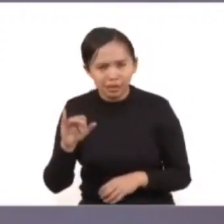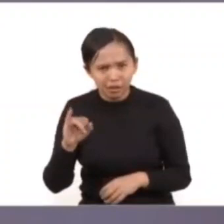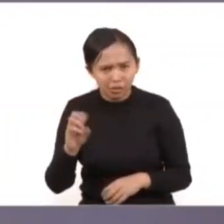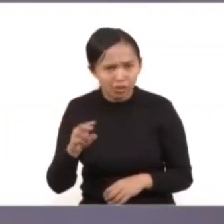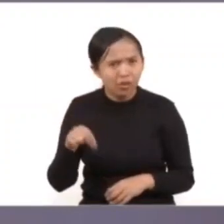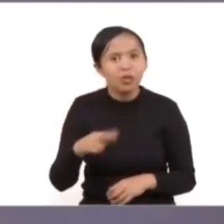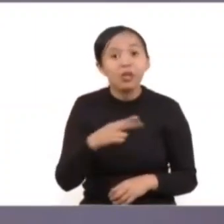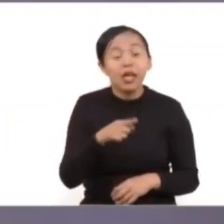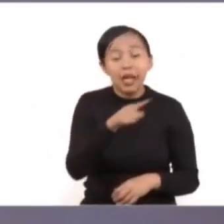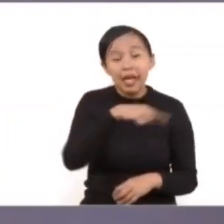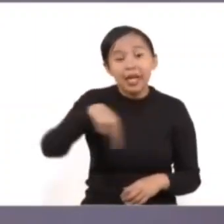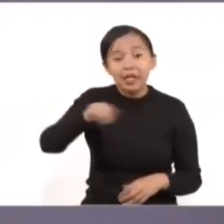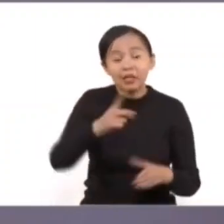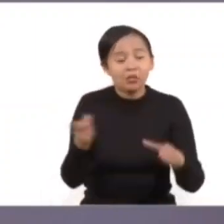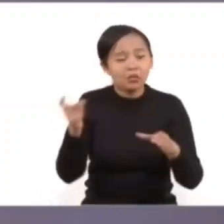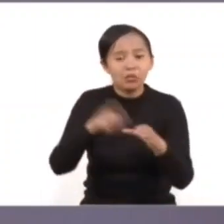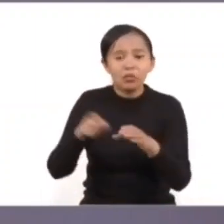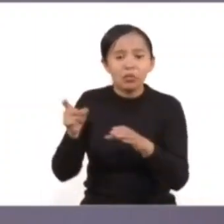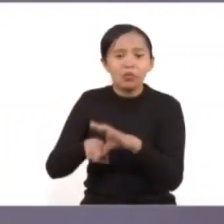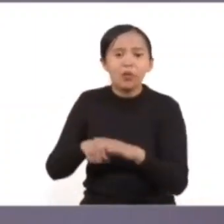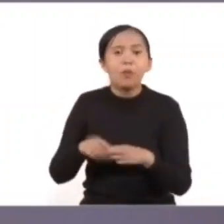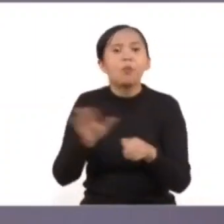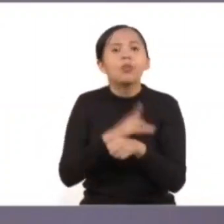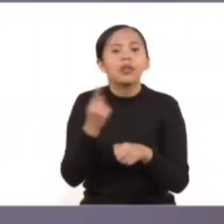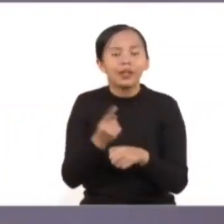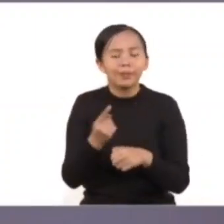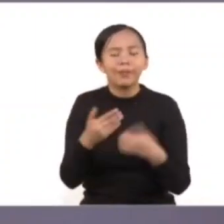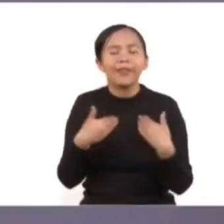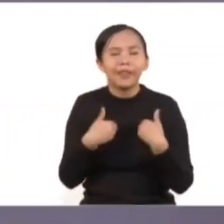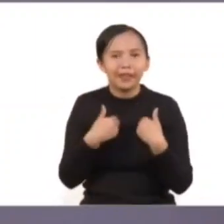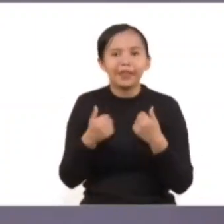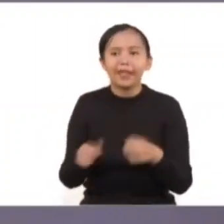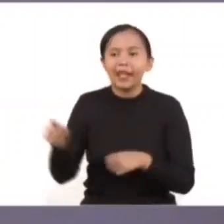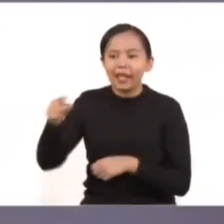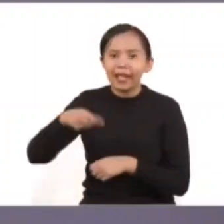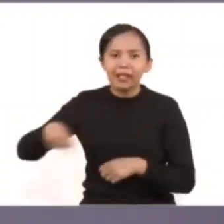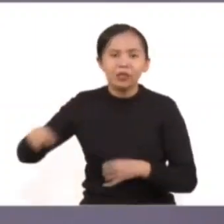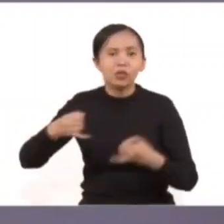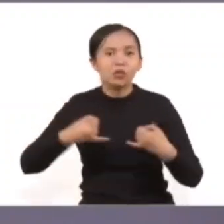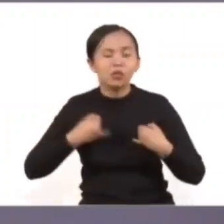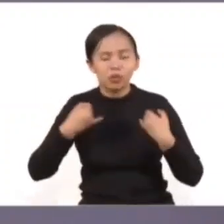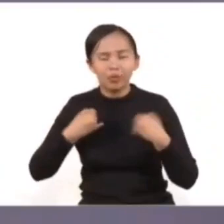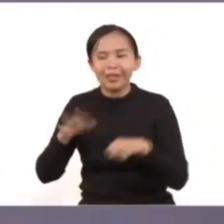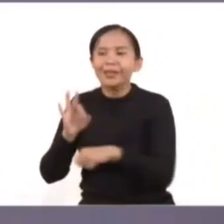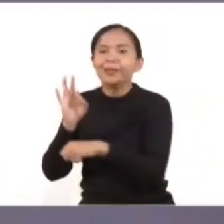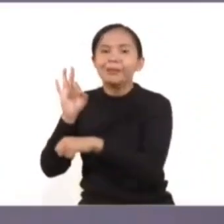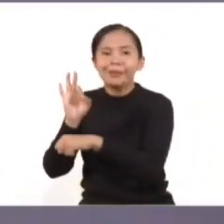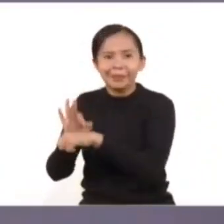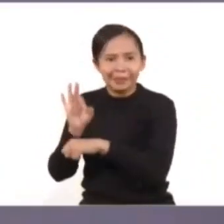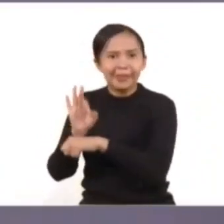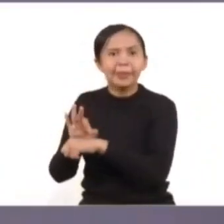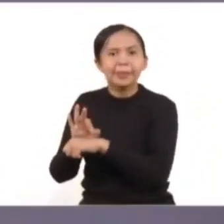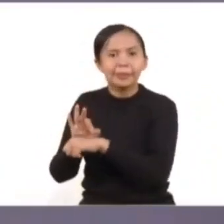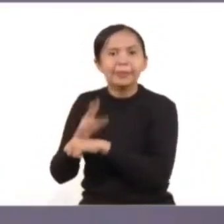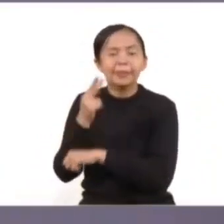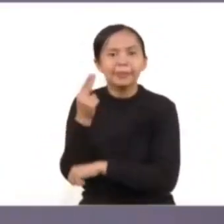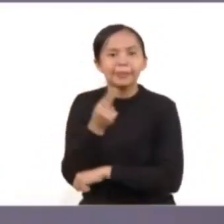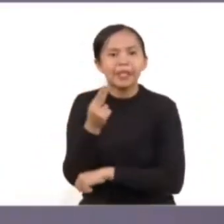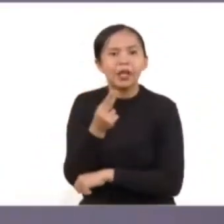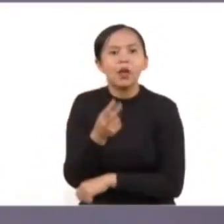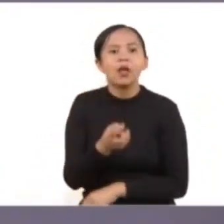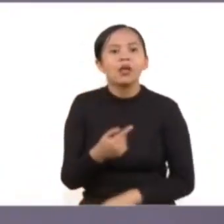porque entendemos que es muy importante salvaguardar el bienestar y la felicidad de la juventud.